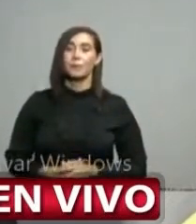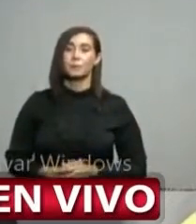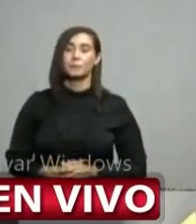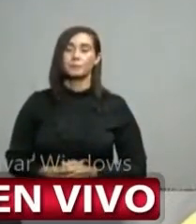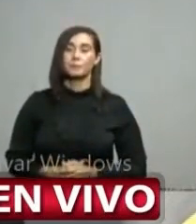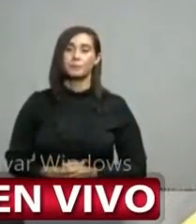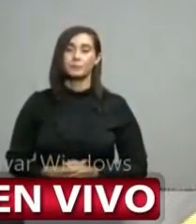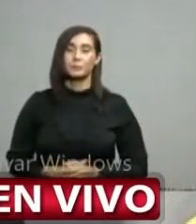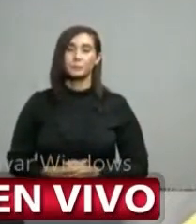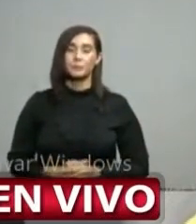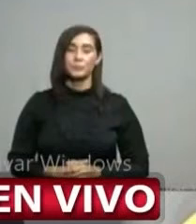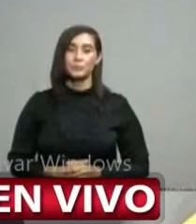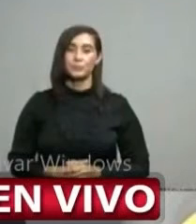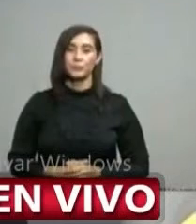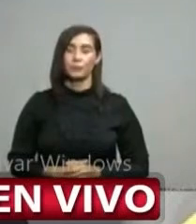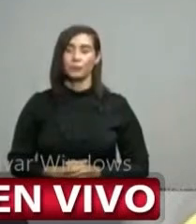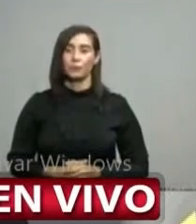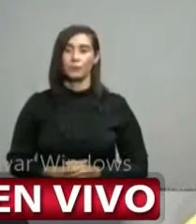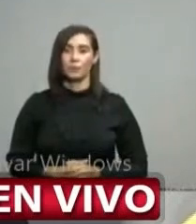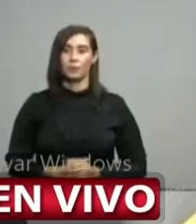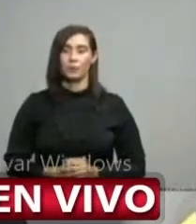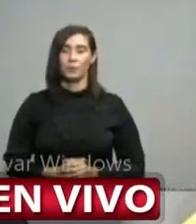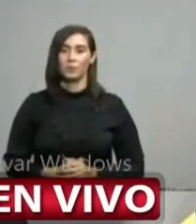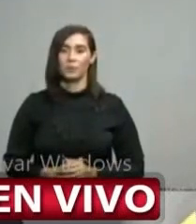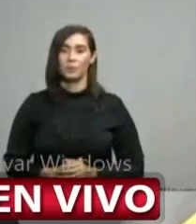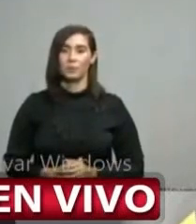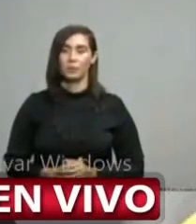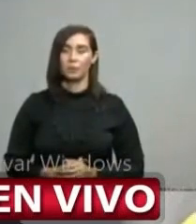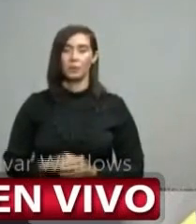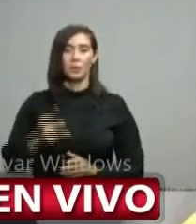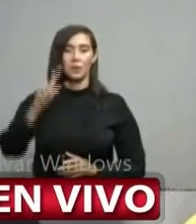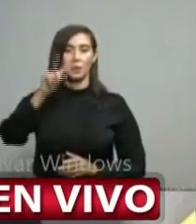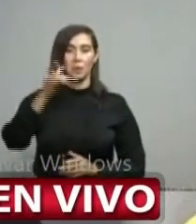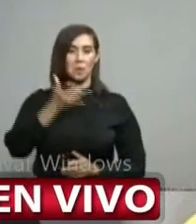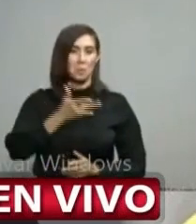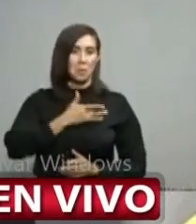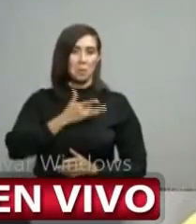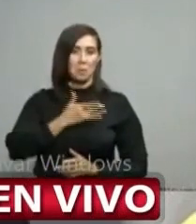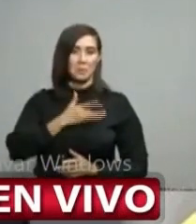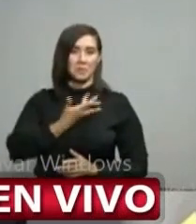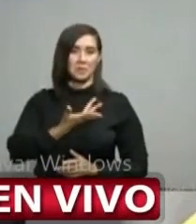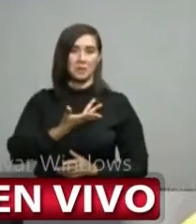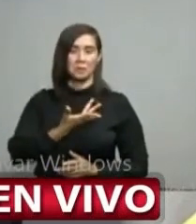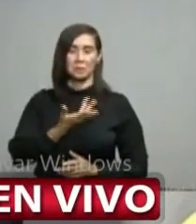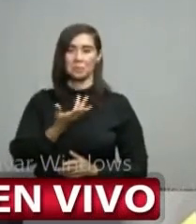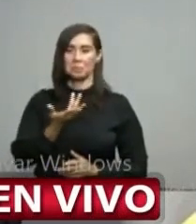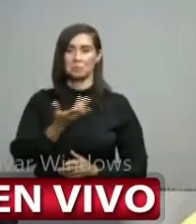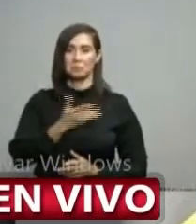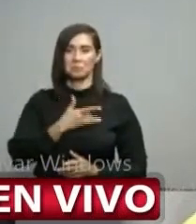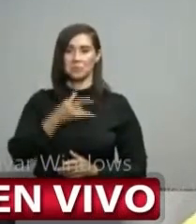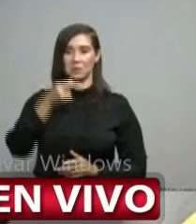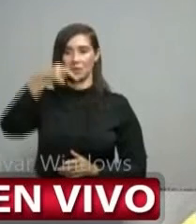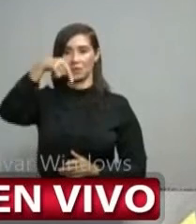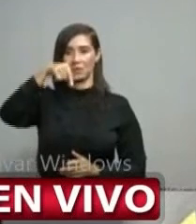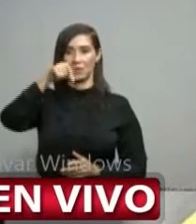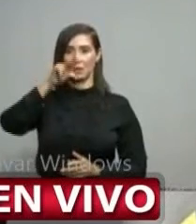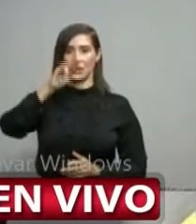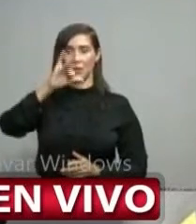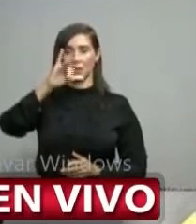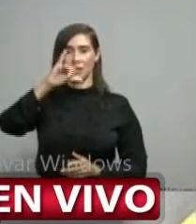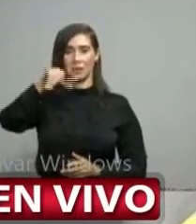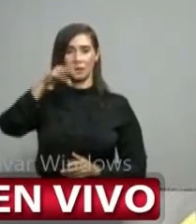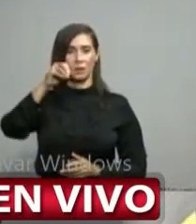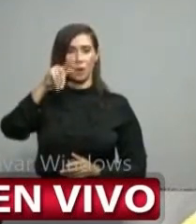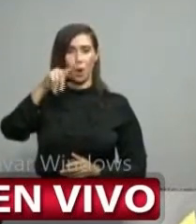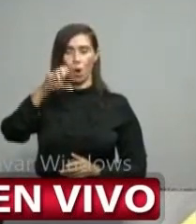con relación a su pregunta no me siento Quijote ni ni cosa parecida me siento